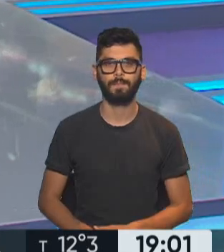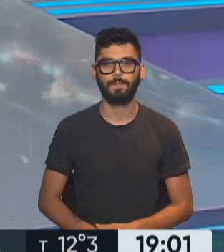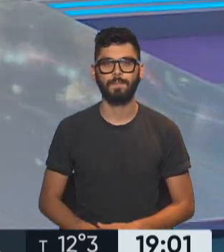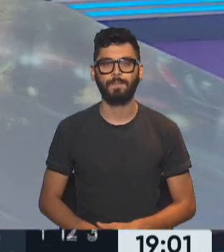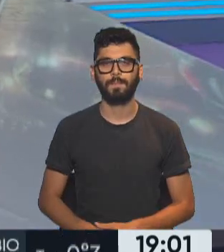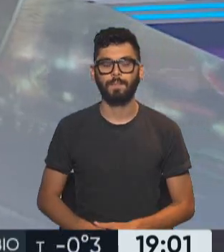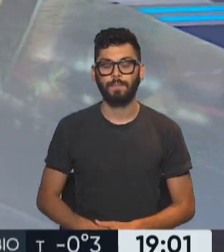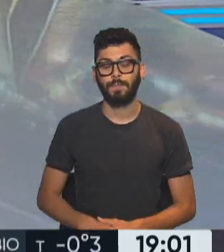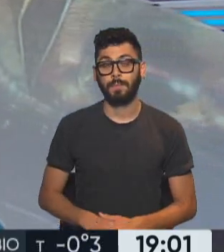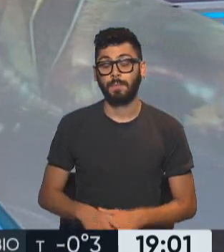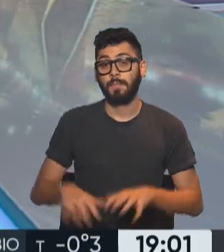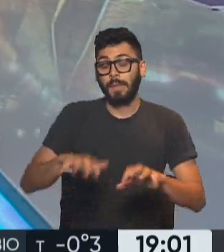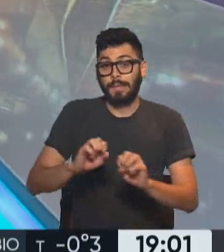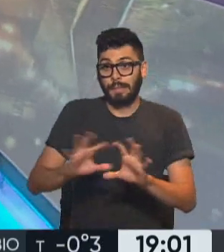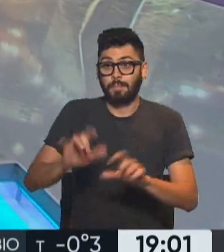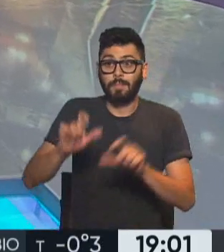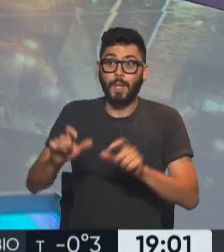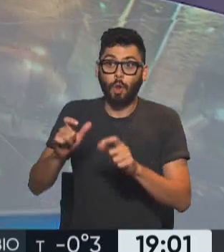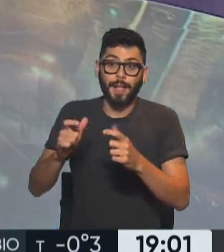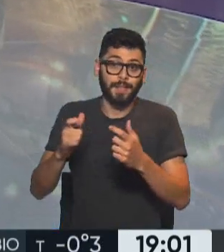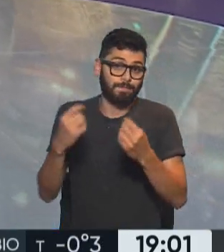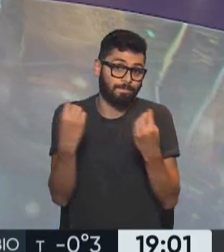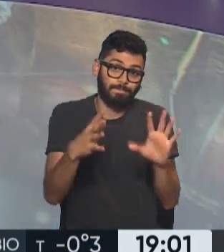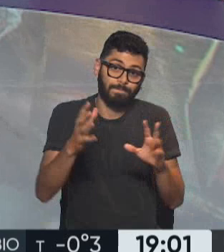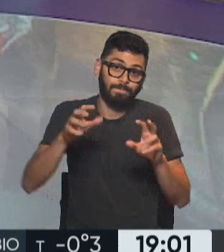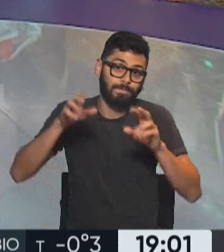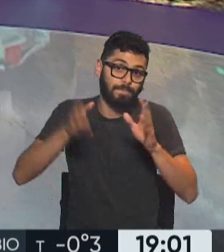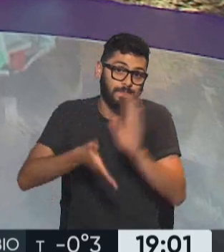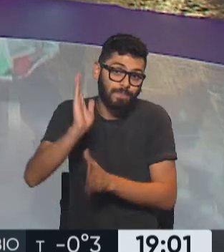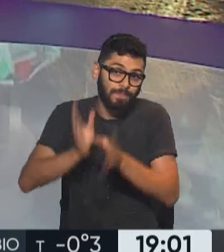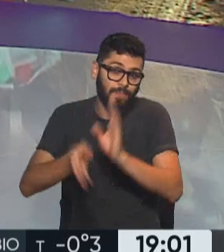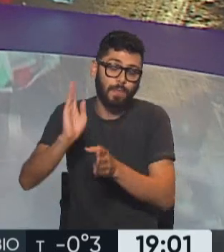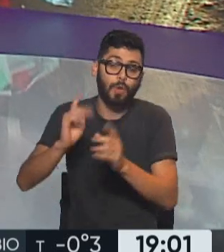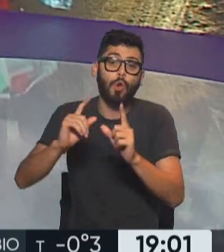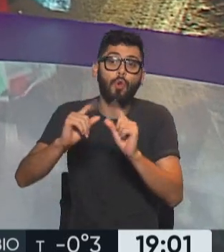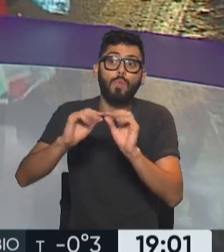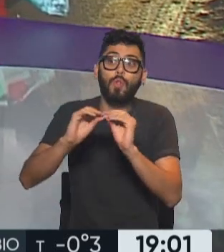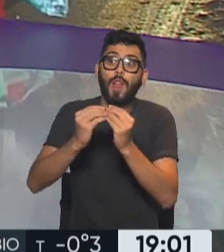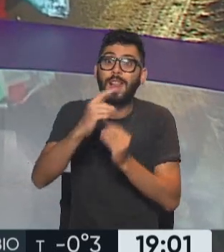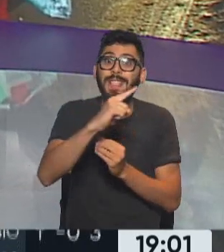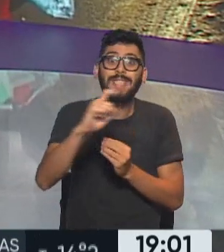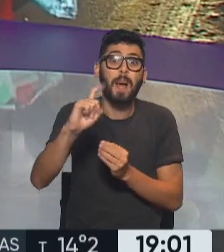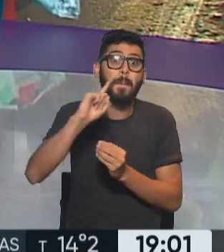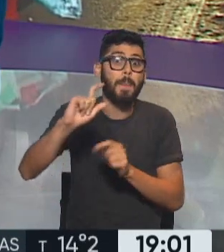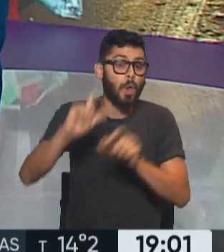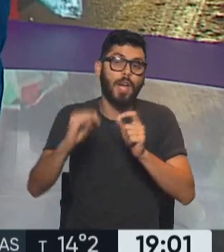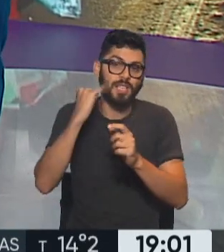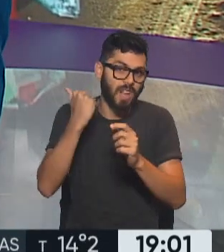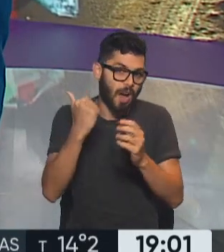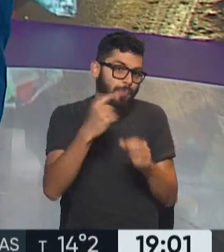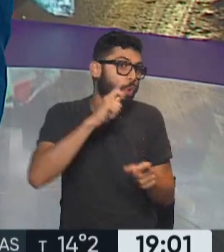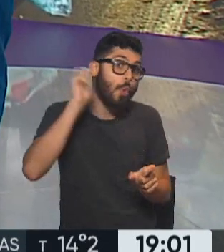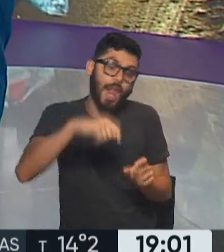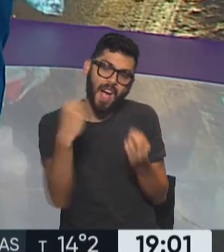El drama de los desplazados, claro, hay un número circulando desde ayer que son 100.000 personas que abandonaron Ucrania, pero